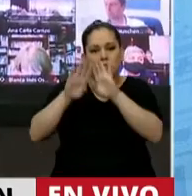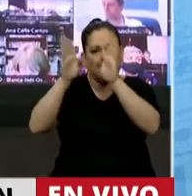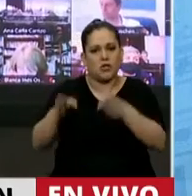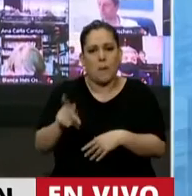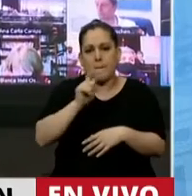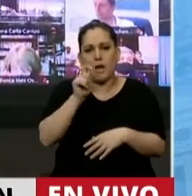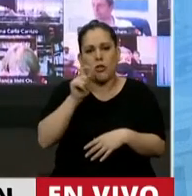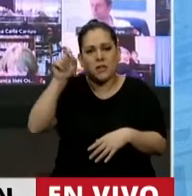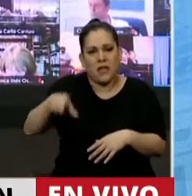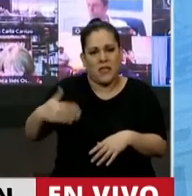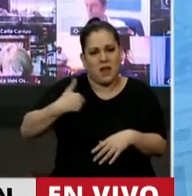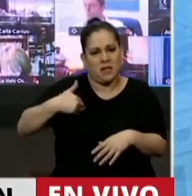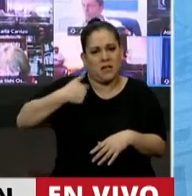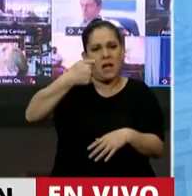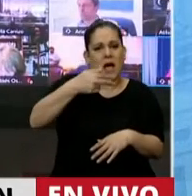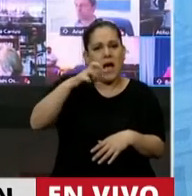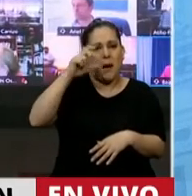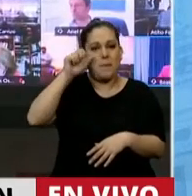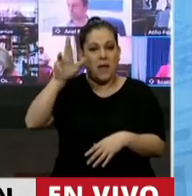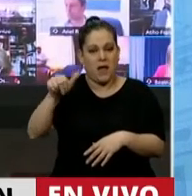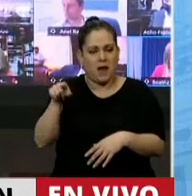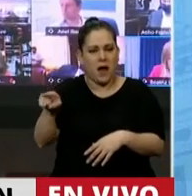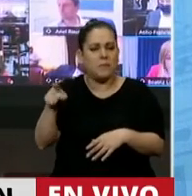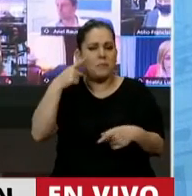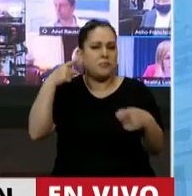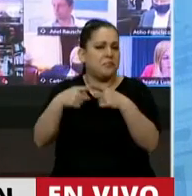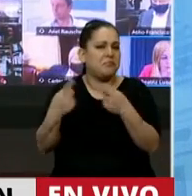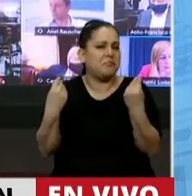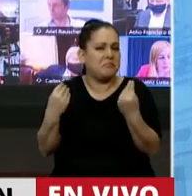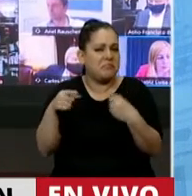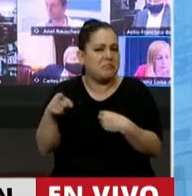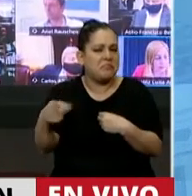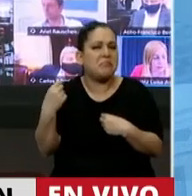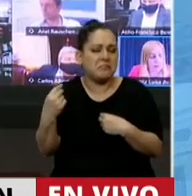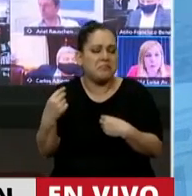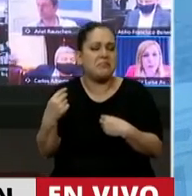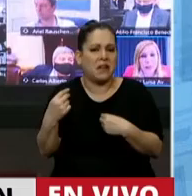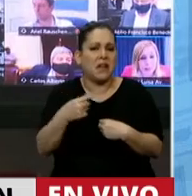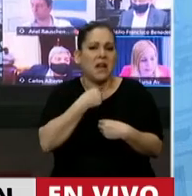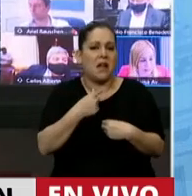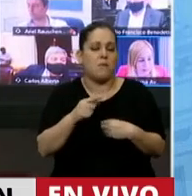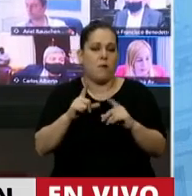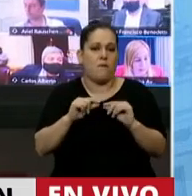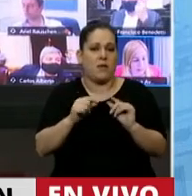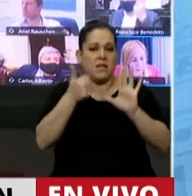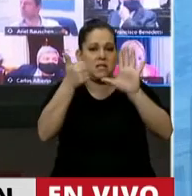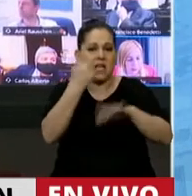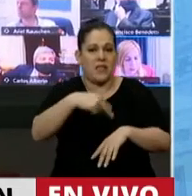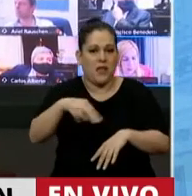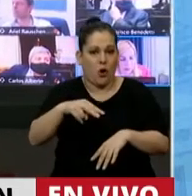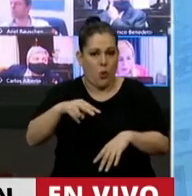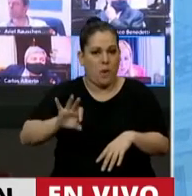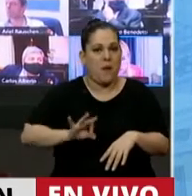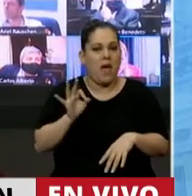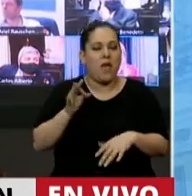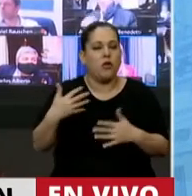Argentinos, APERA, y que trata concretamente de instituir el día 6 de noviembre de cada año